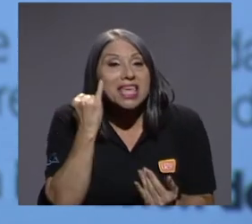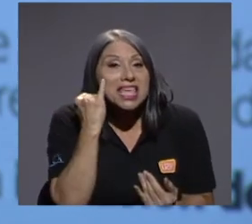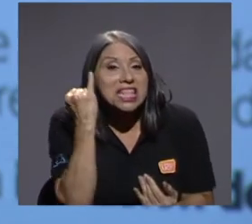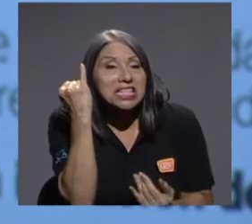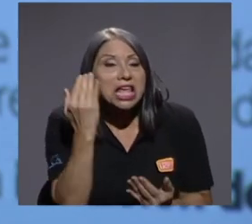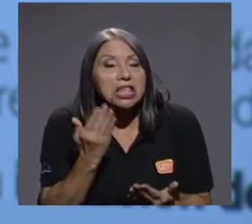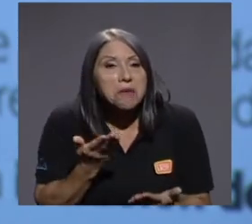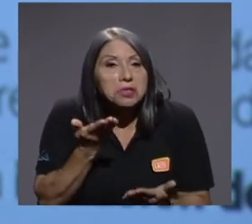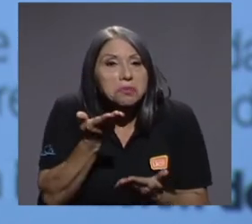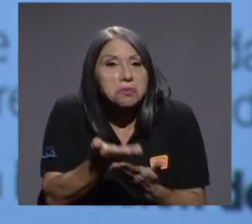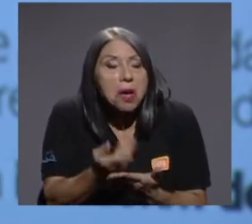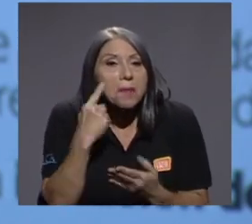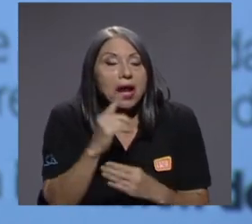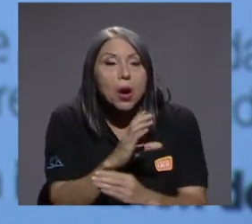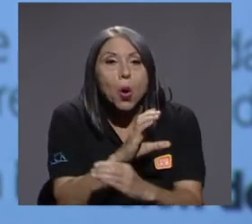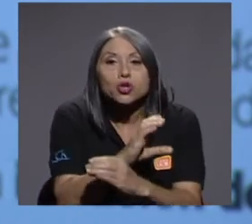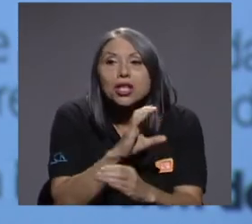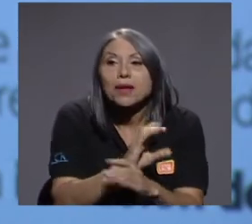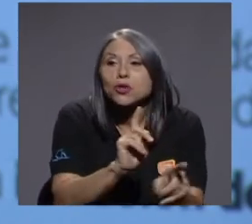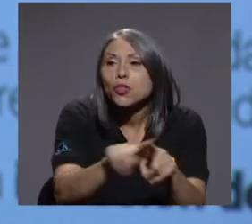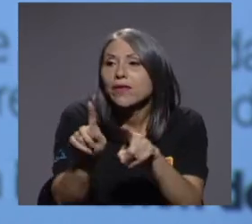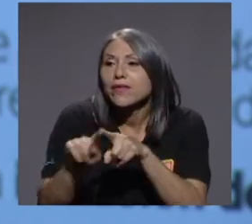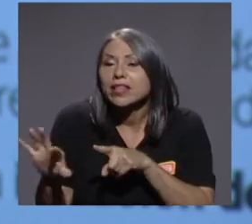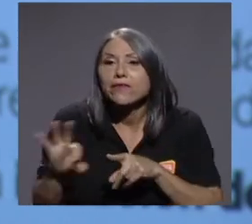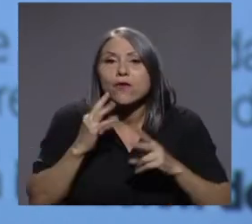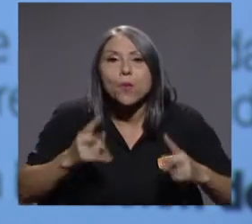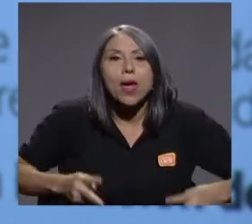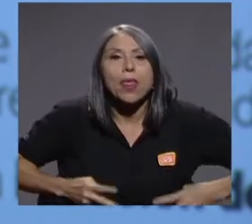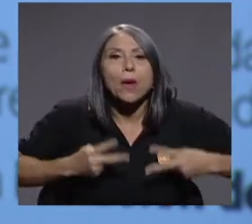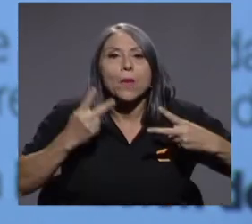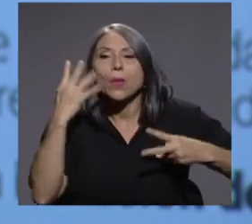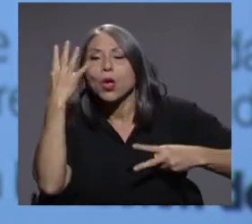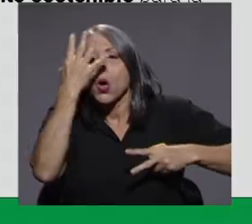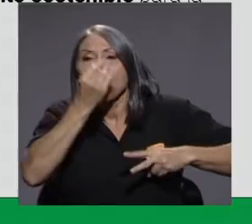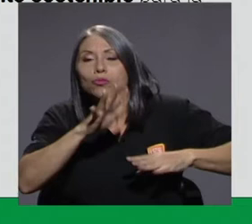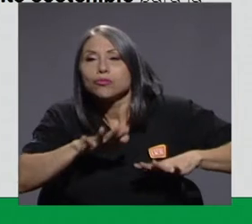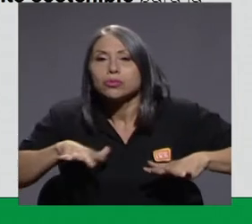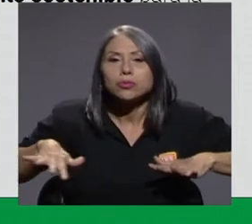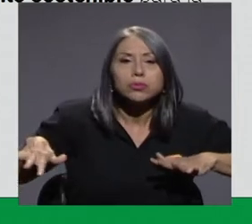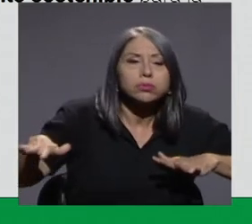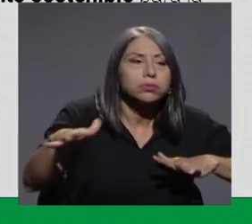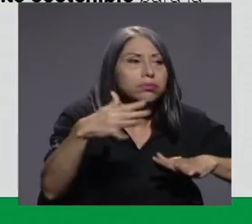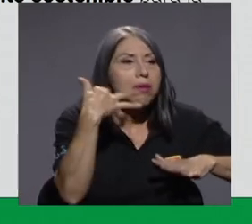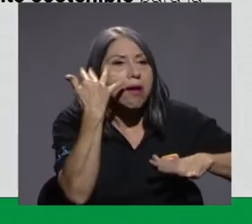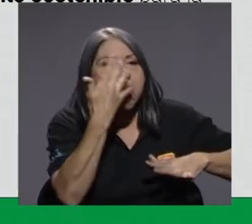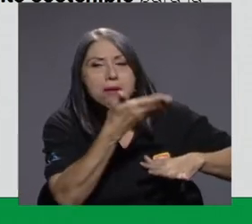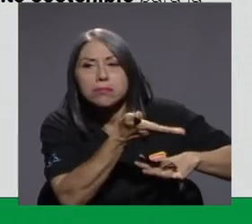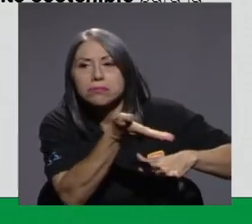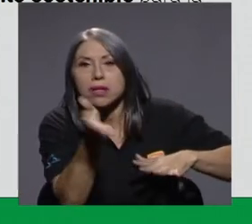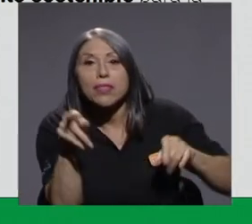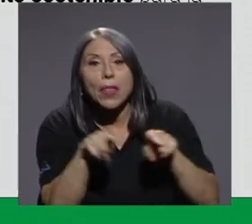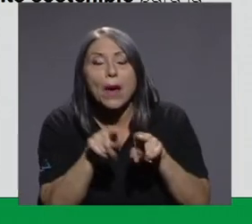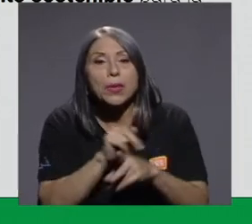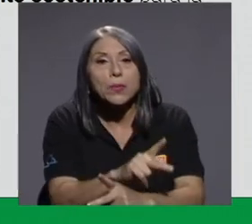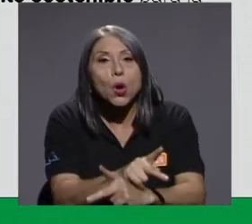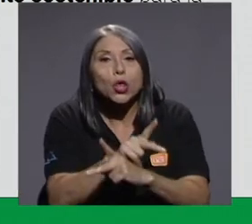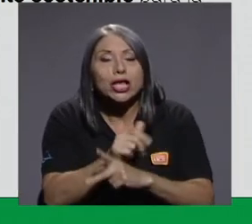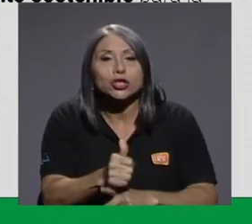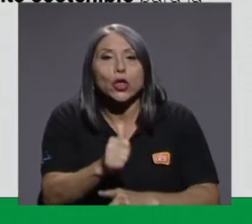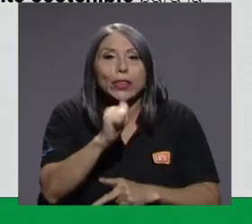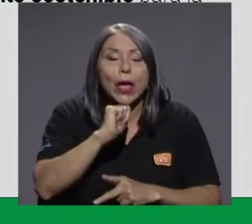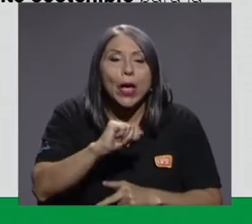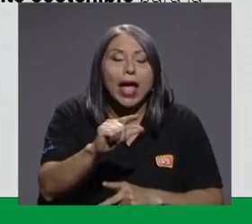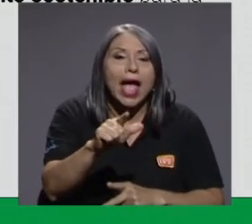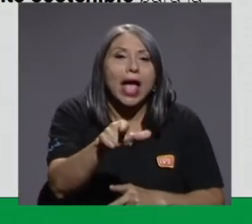que ver con conservación de la biodiversidad, con la belleza escénica, con la protección del recurso hídrico y con